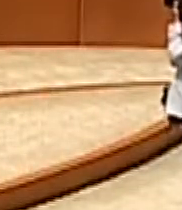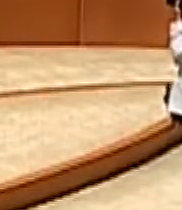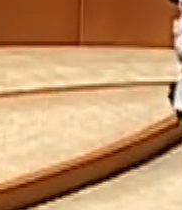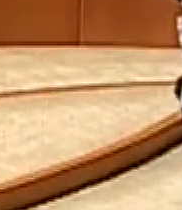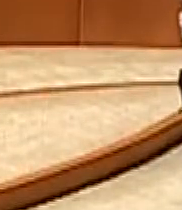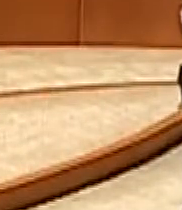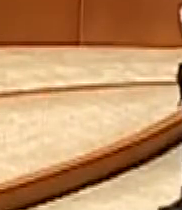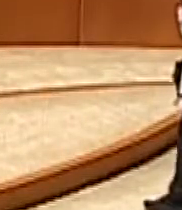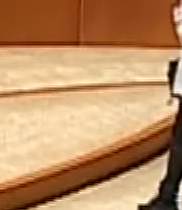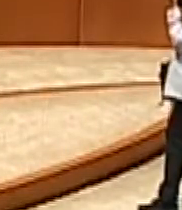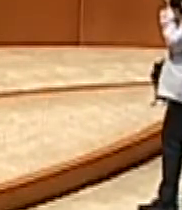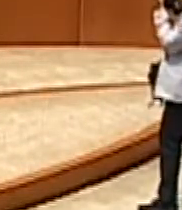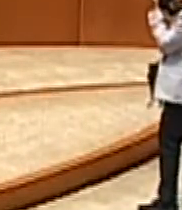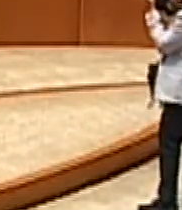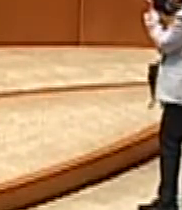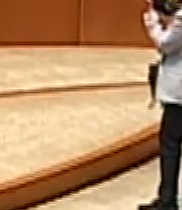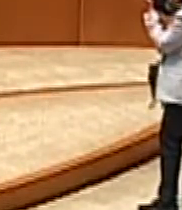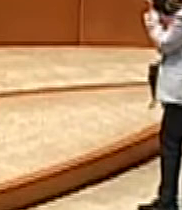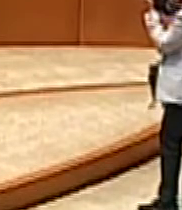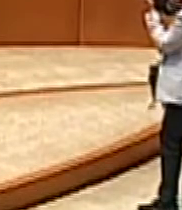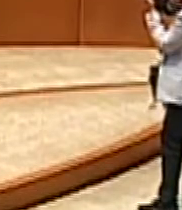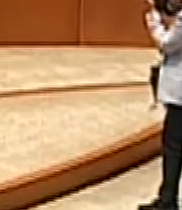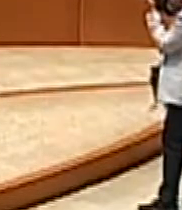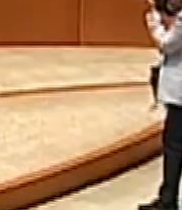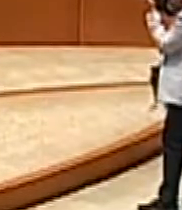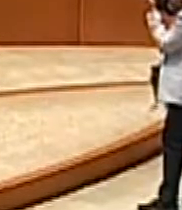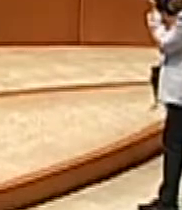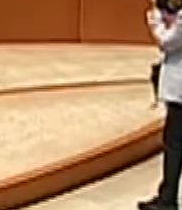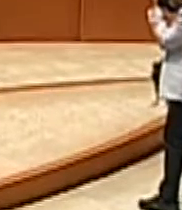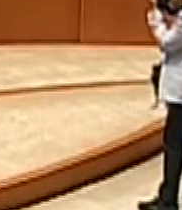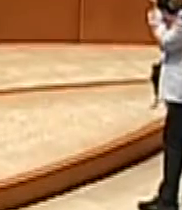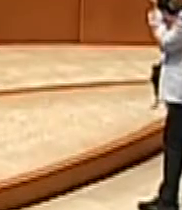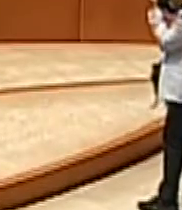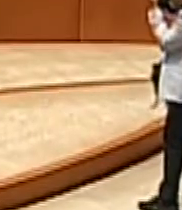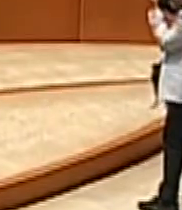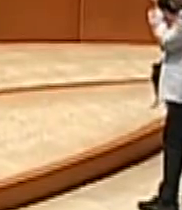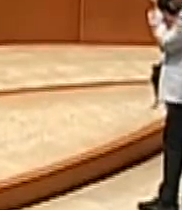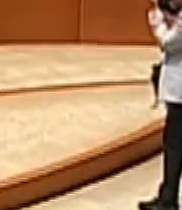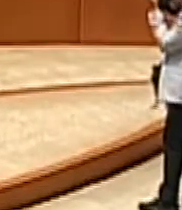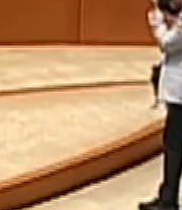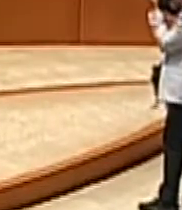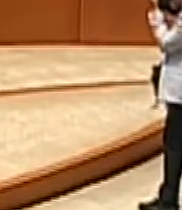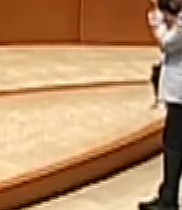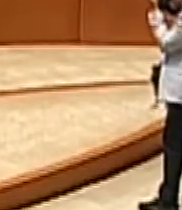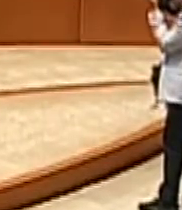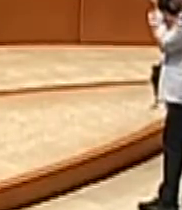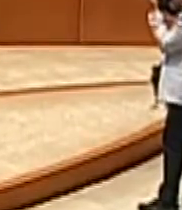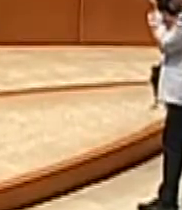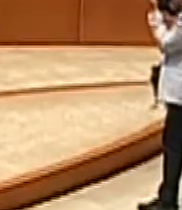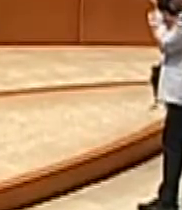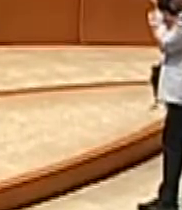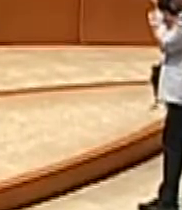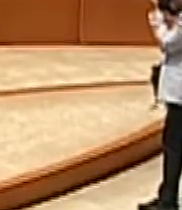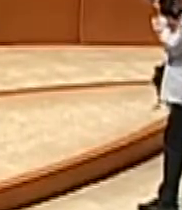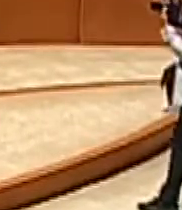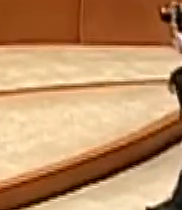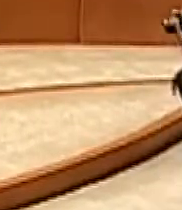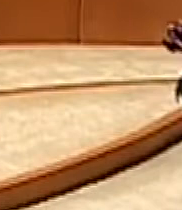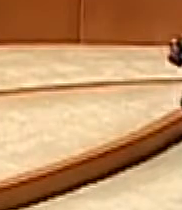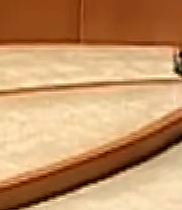Con su venia, senador presidente, por economía parlamentaria haré una sola